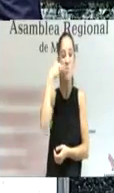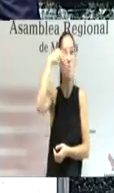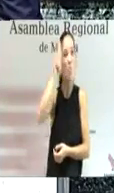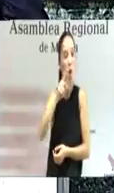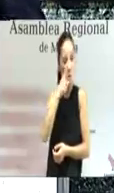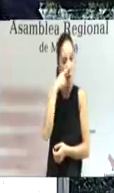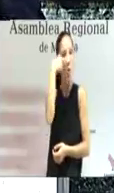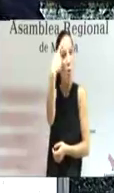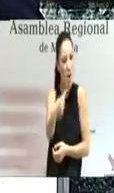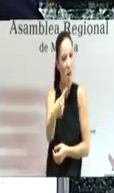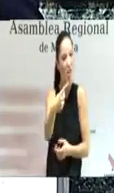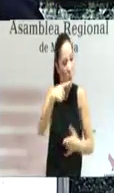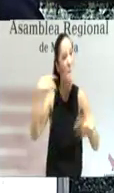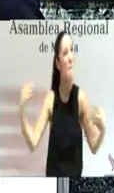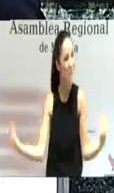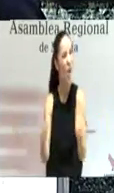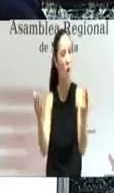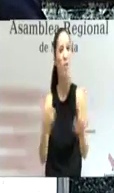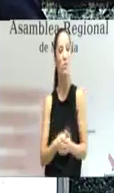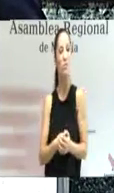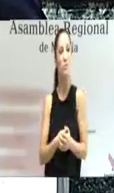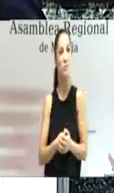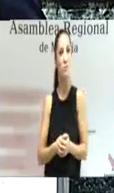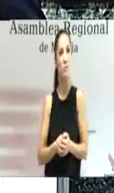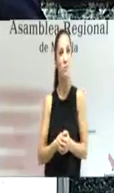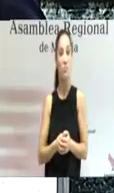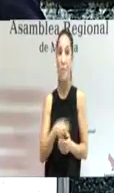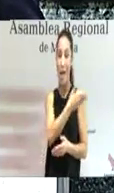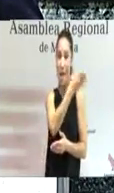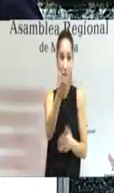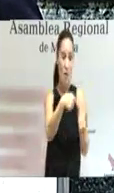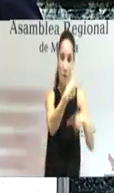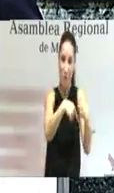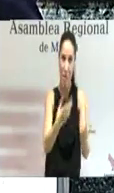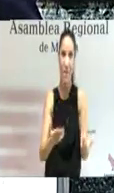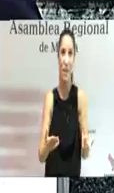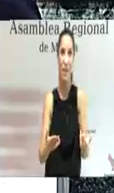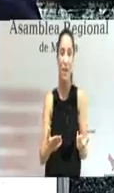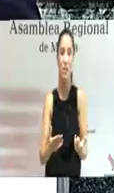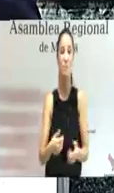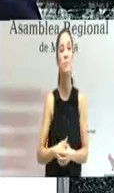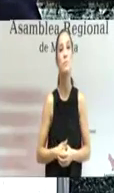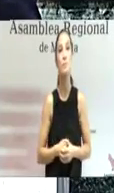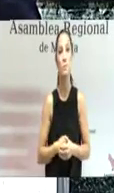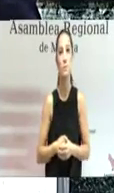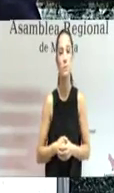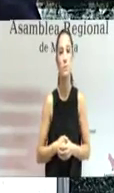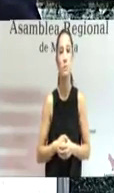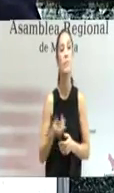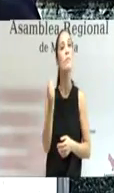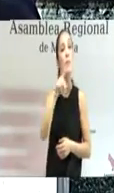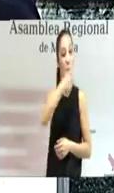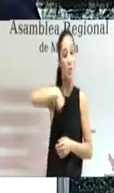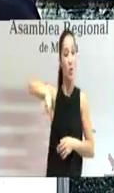un año la situación ha mejorado para todos ellos que habremos sido